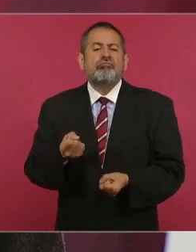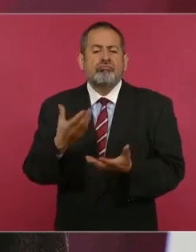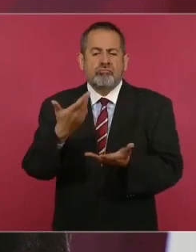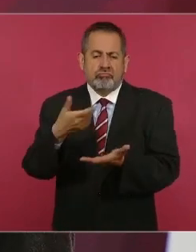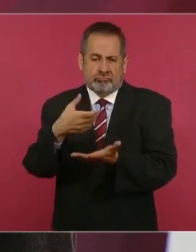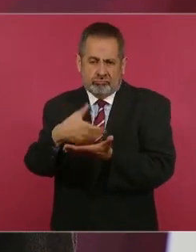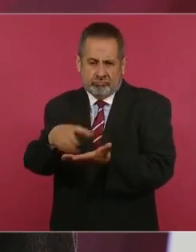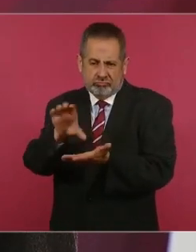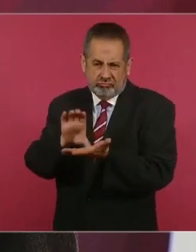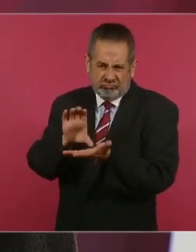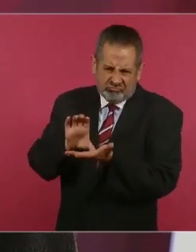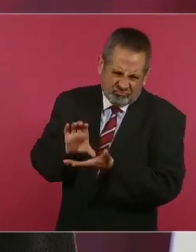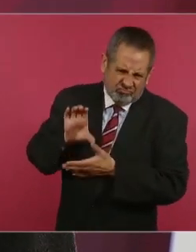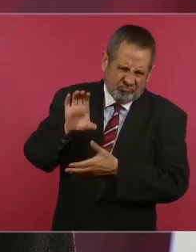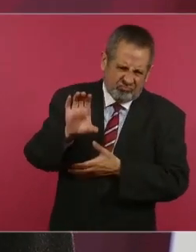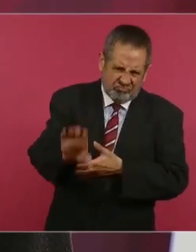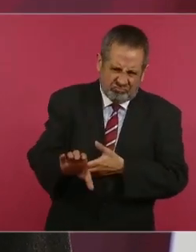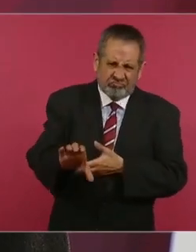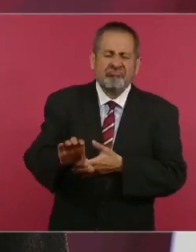estimamos.